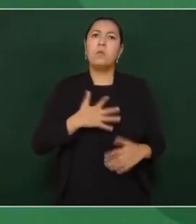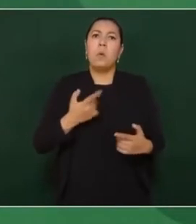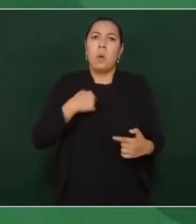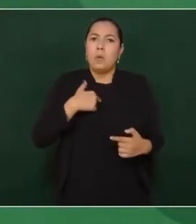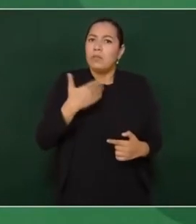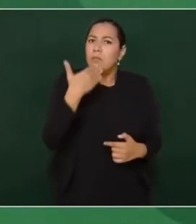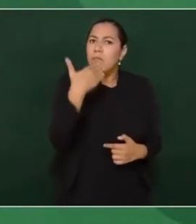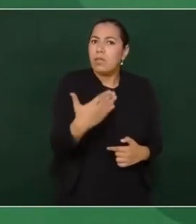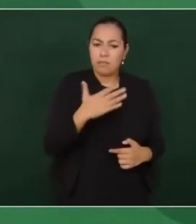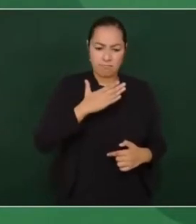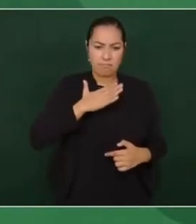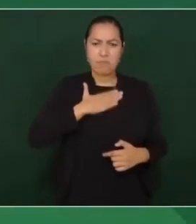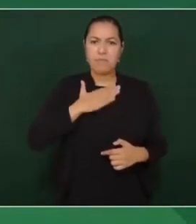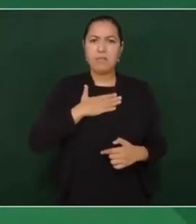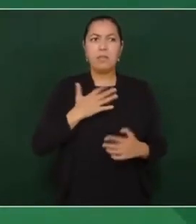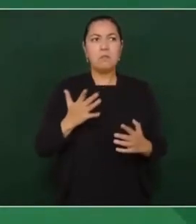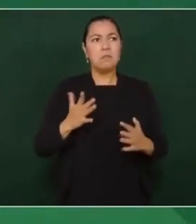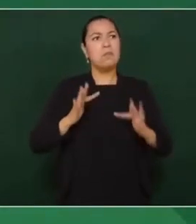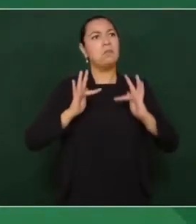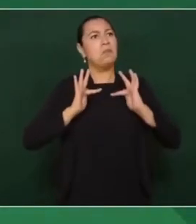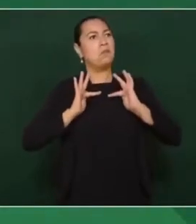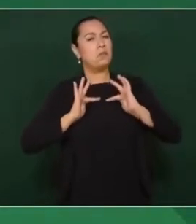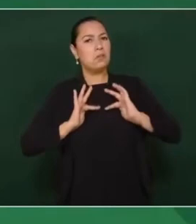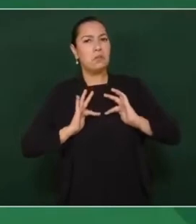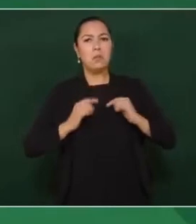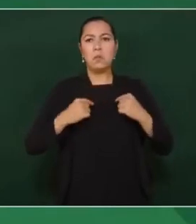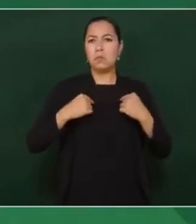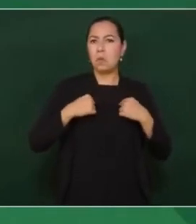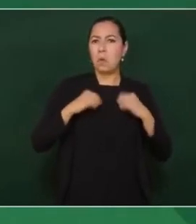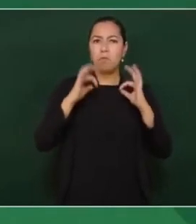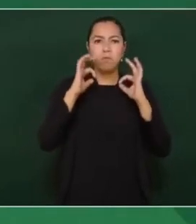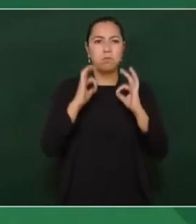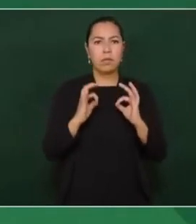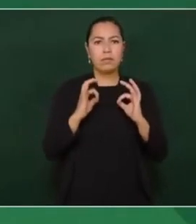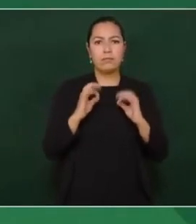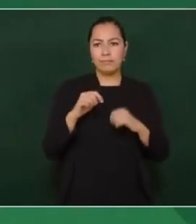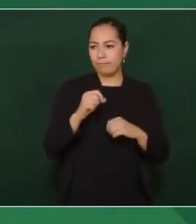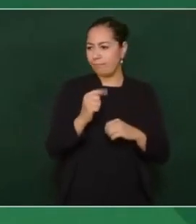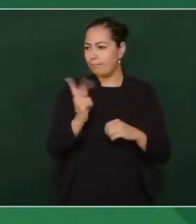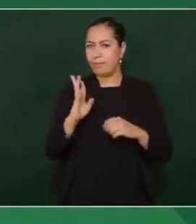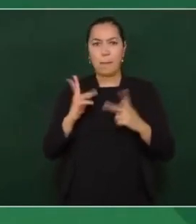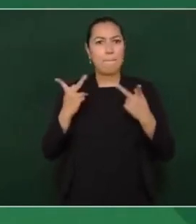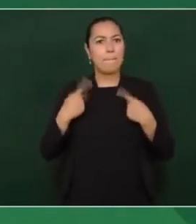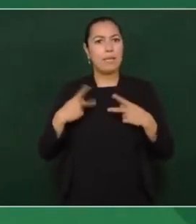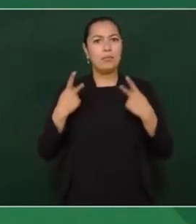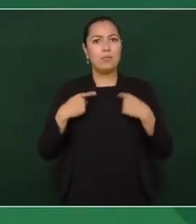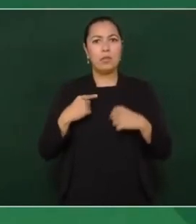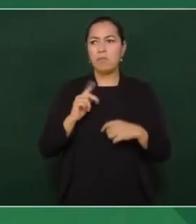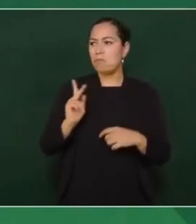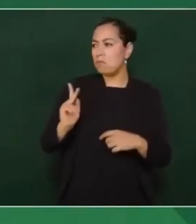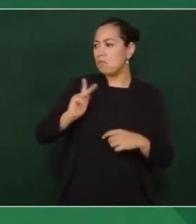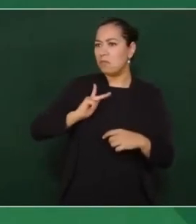con nuestra conciencia y estar bien con el prójimo no es lo material